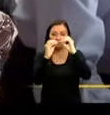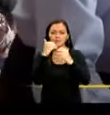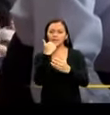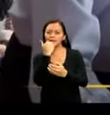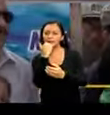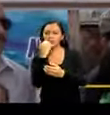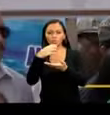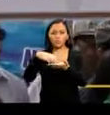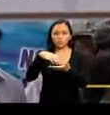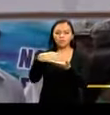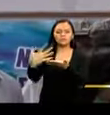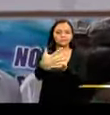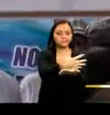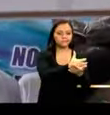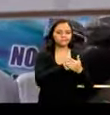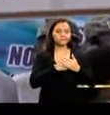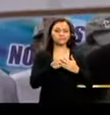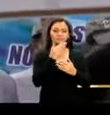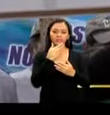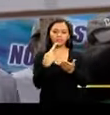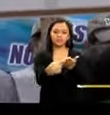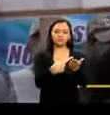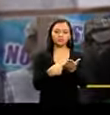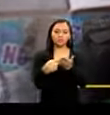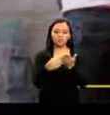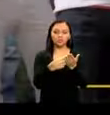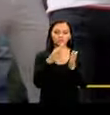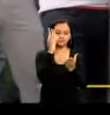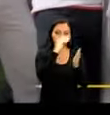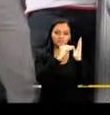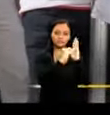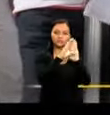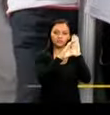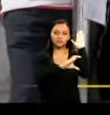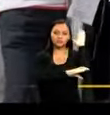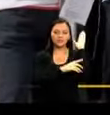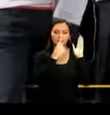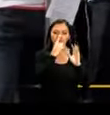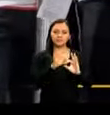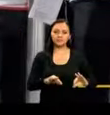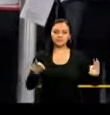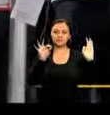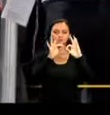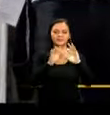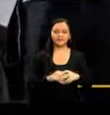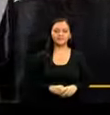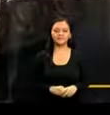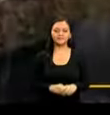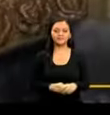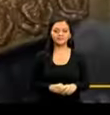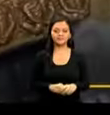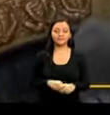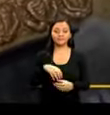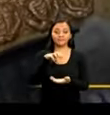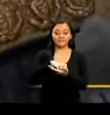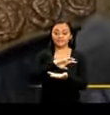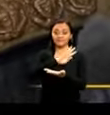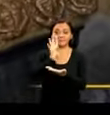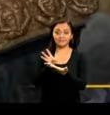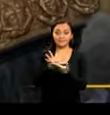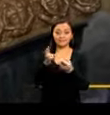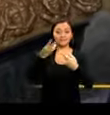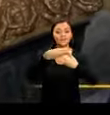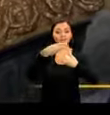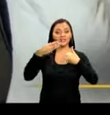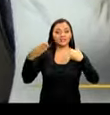observaciones de los ecuatorianos que permitirán enriquecer la discusión sobre un tema que interesa a todas y a todos. En Monte Cristi,